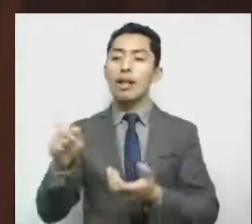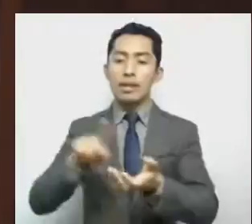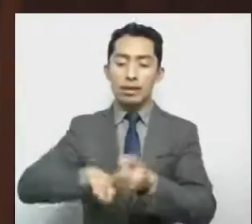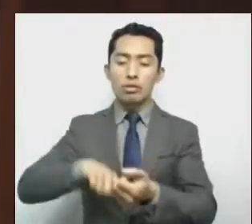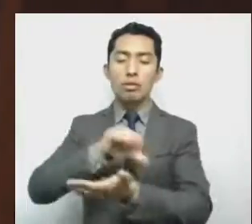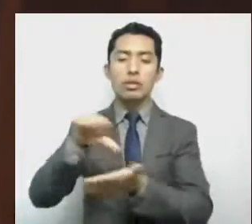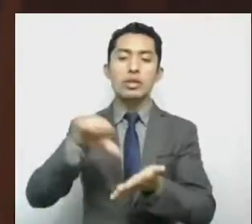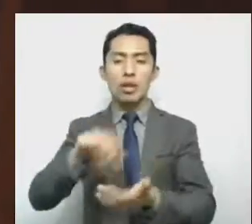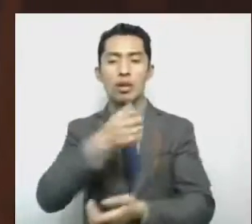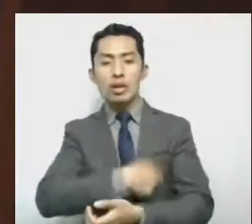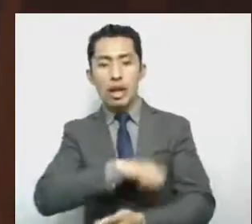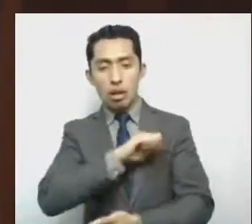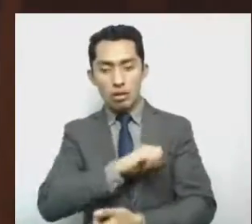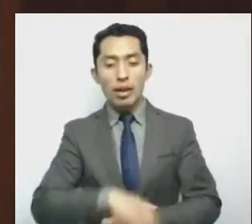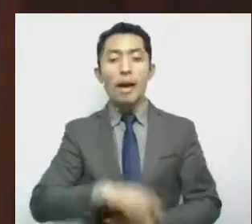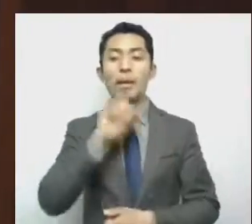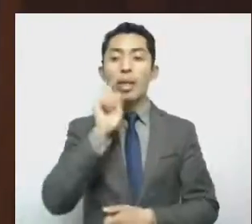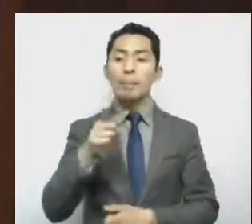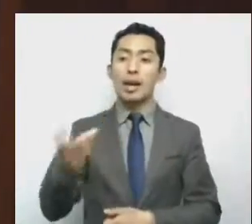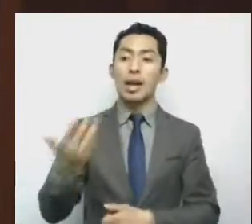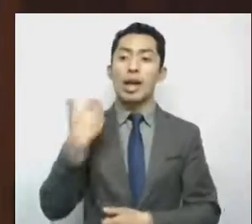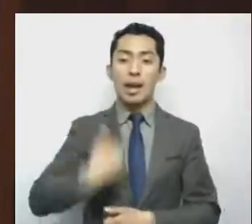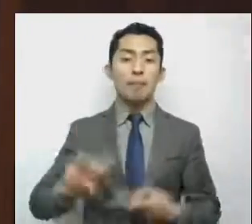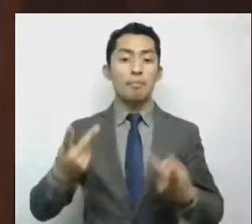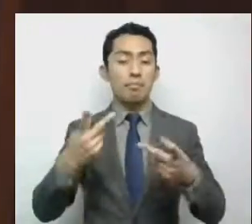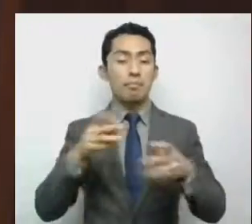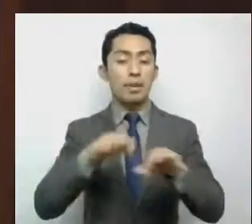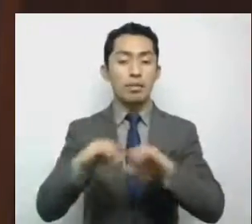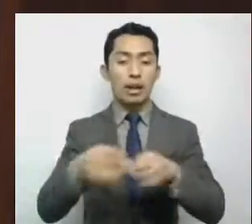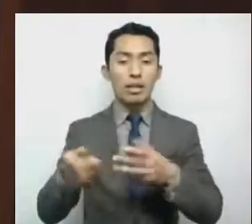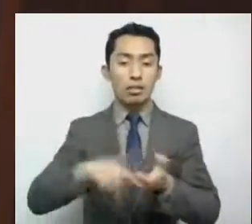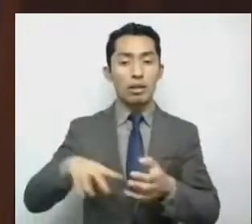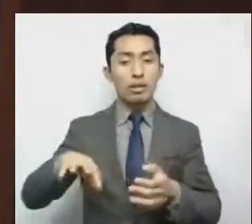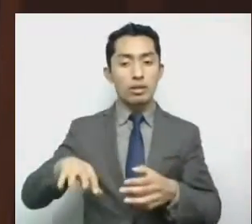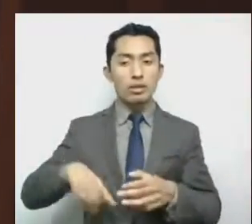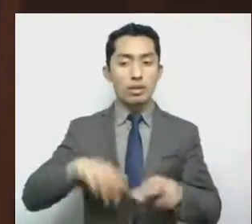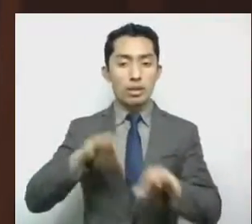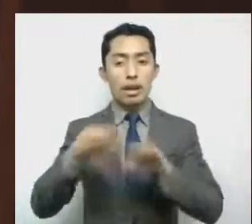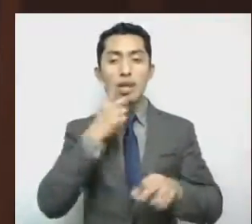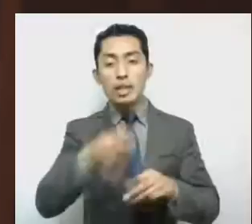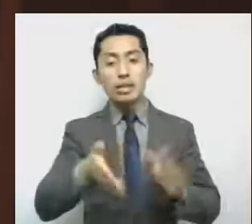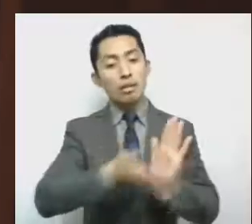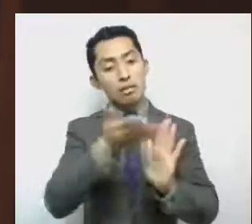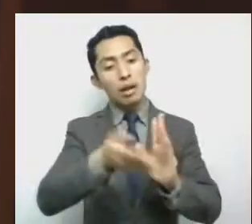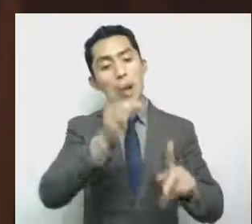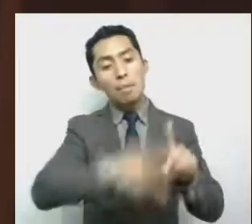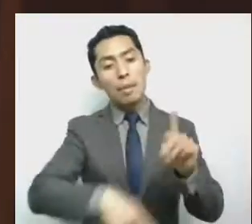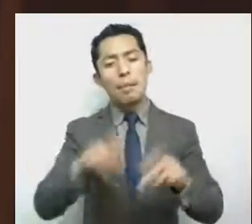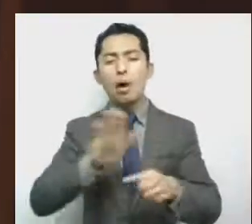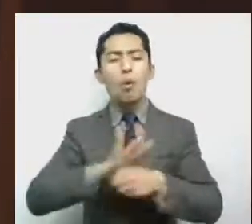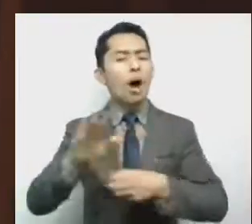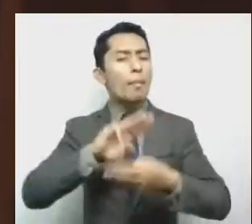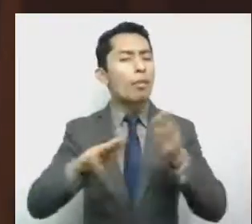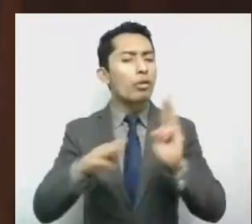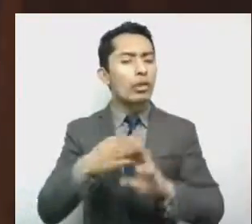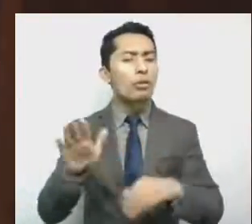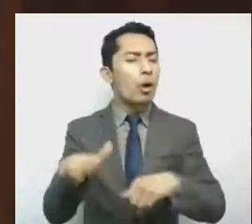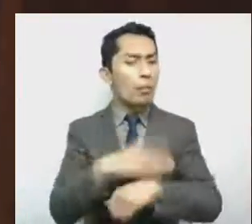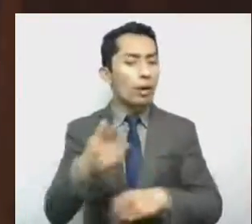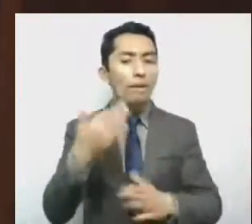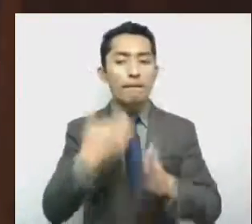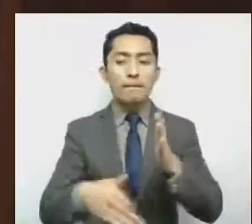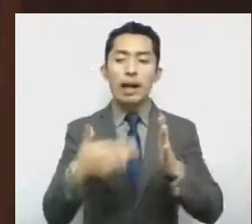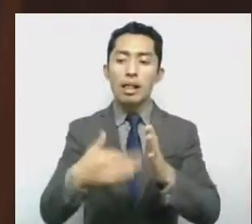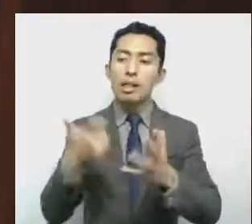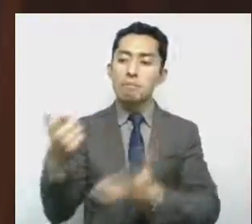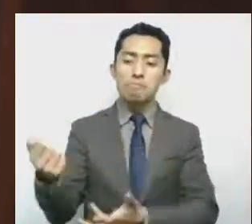Asimismo, dicho funcionario hizo referencia a que las obras fueron suspendidas por diversos motivos, como falta de financiamiento,